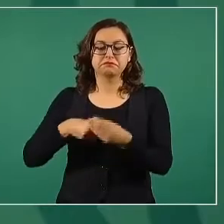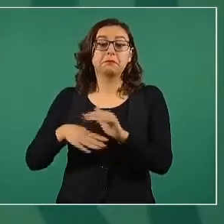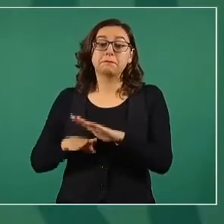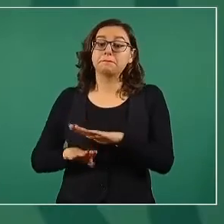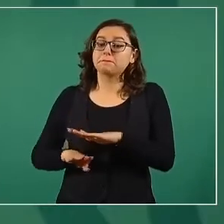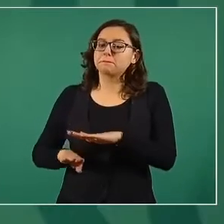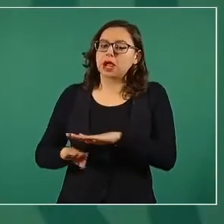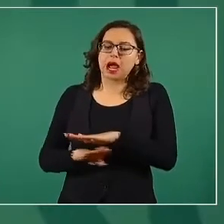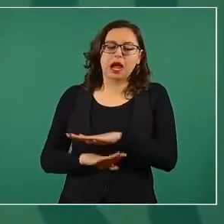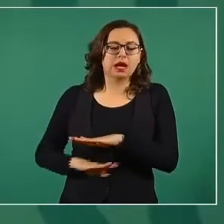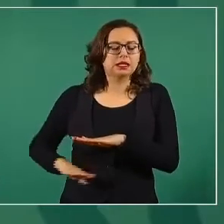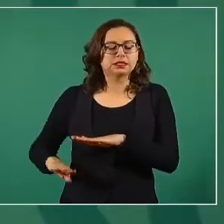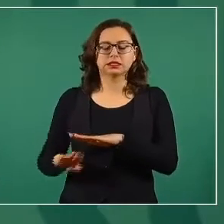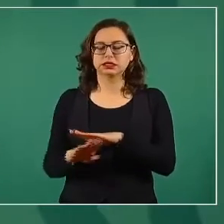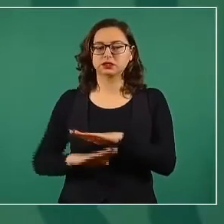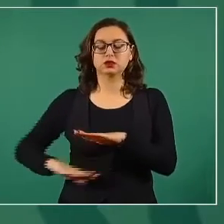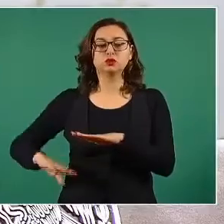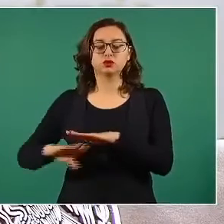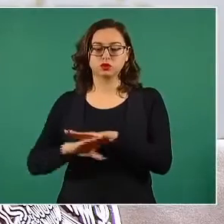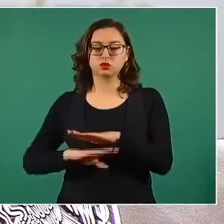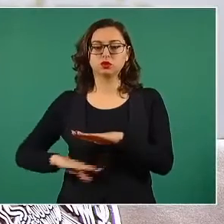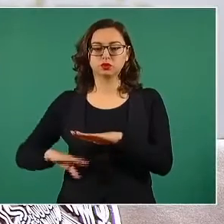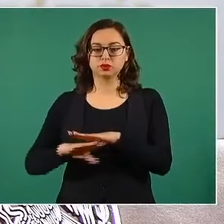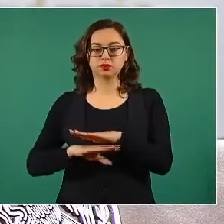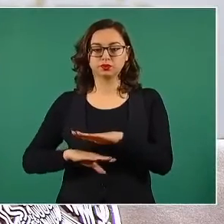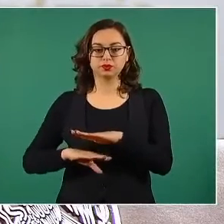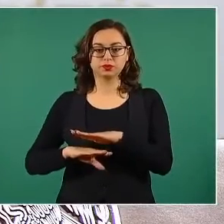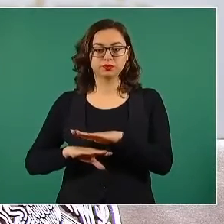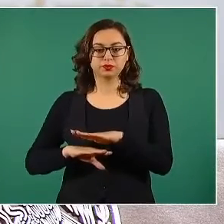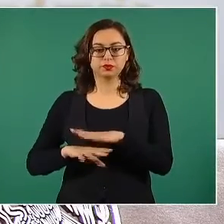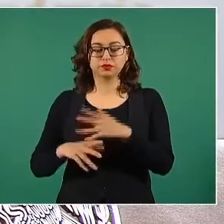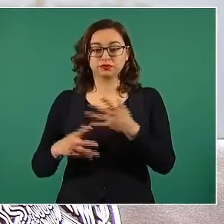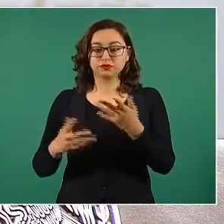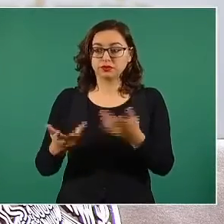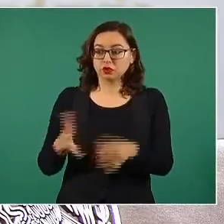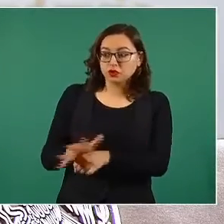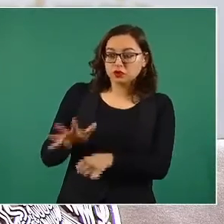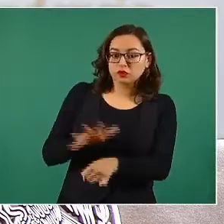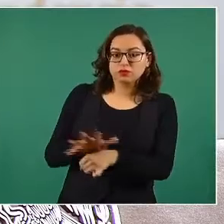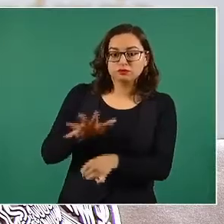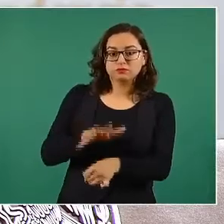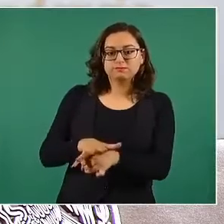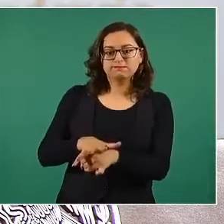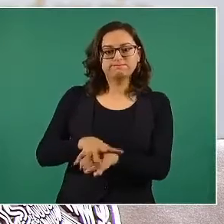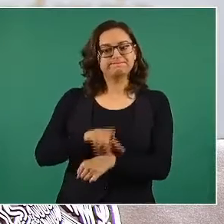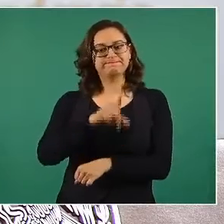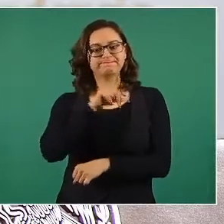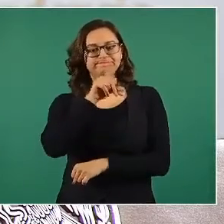no es suficiente,